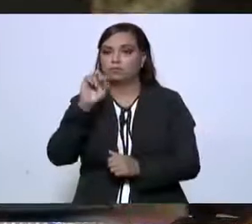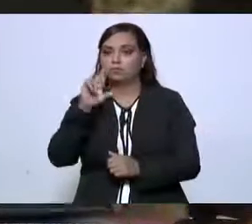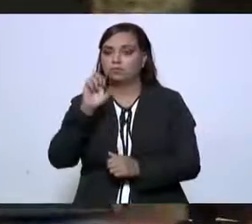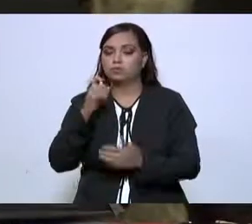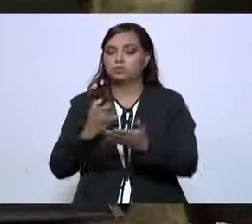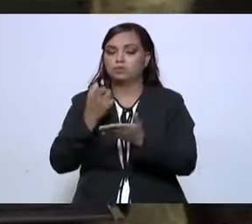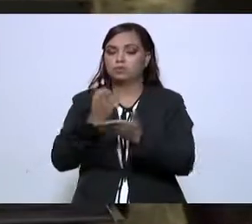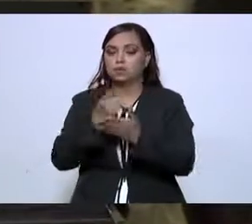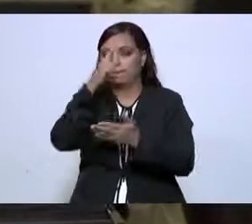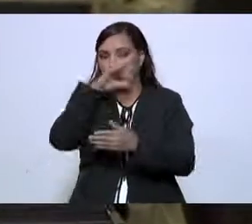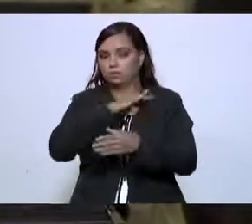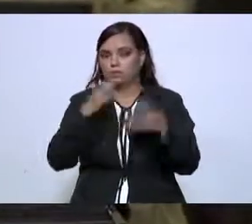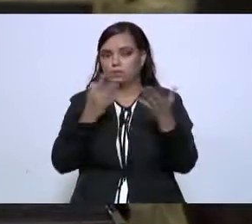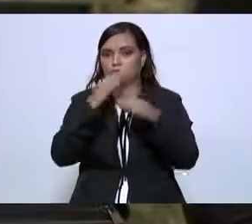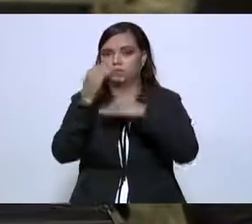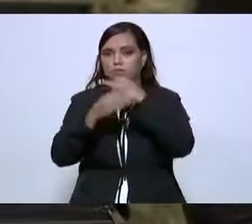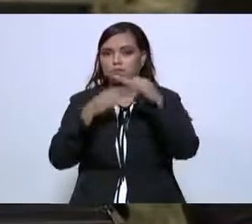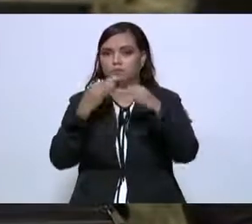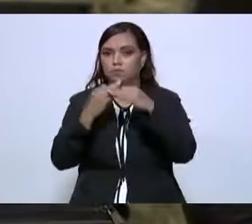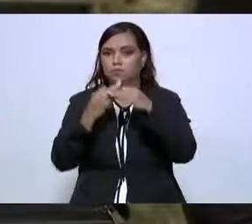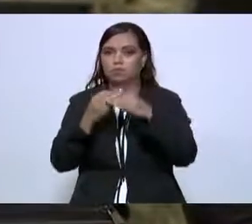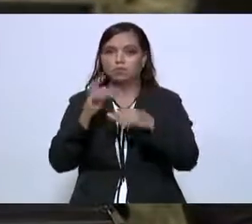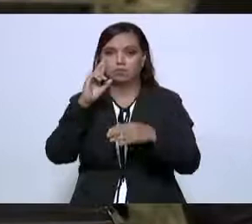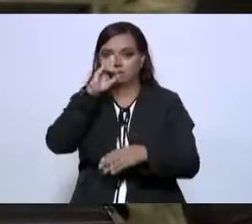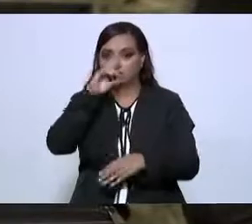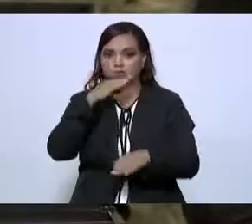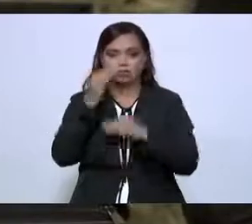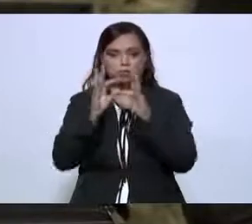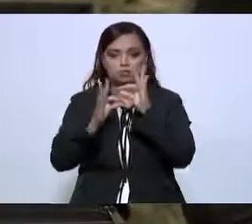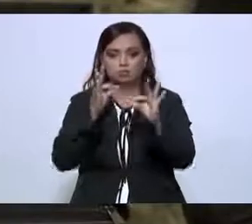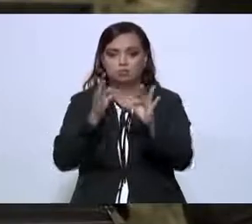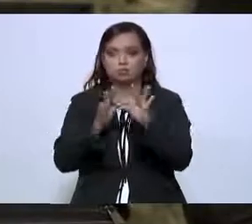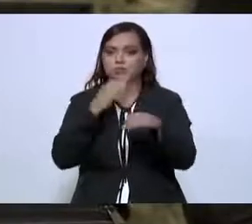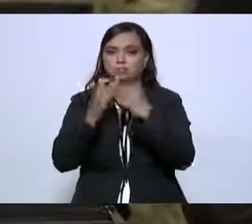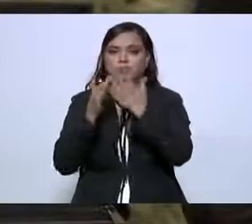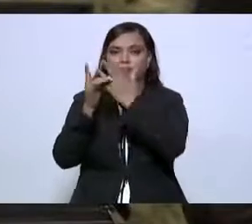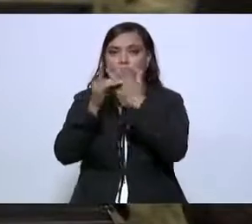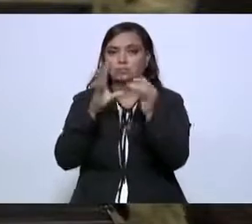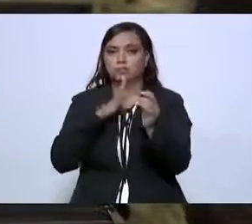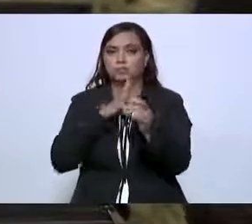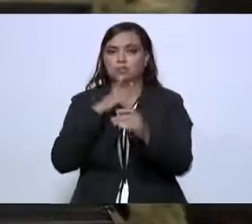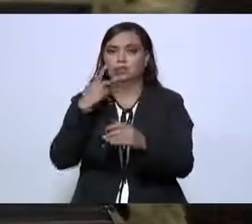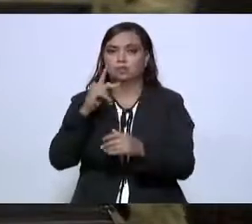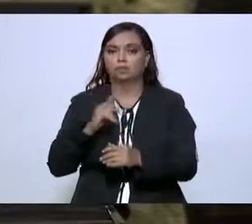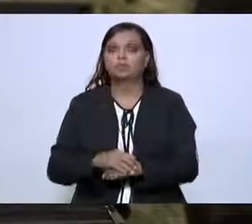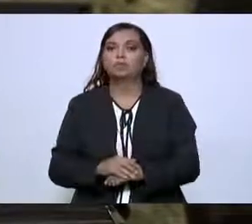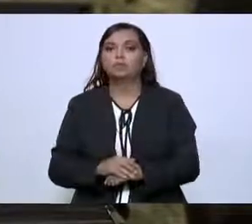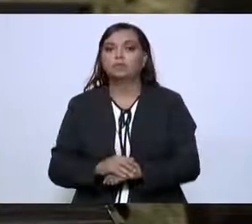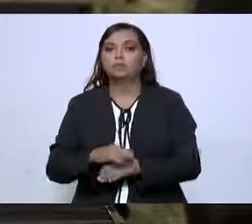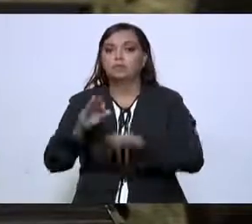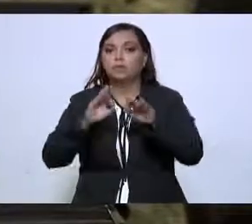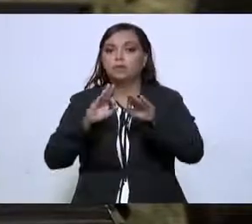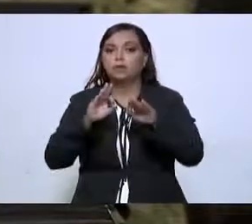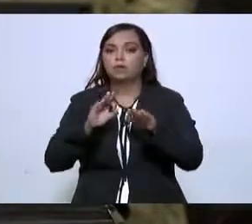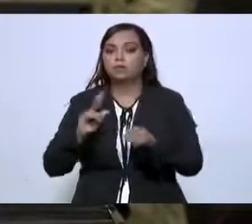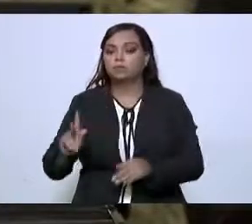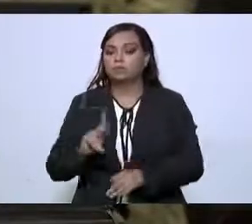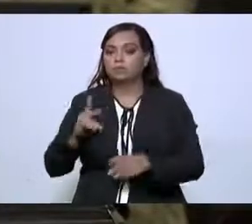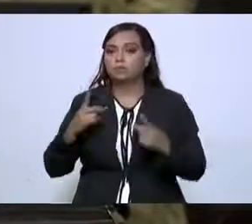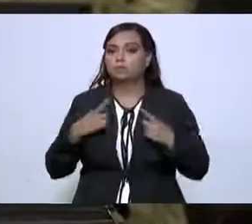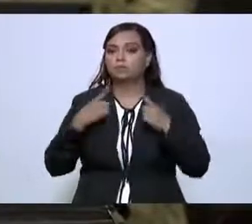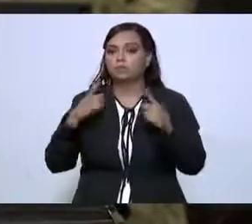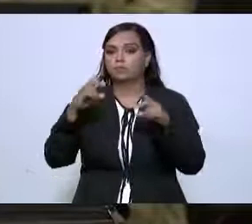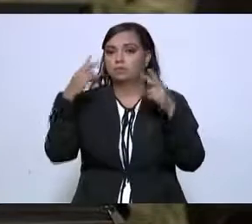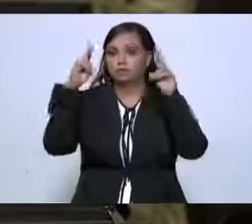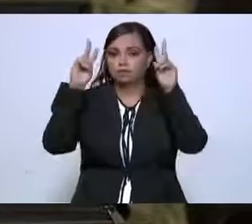para que se cumplan todos los compromisos establecidos en el mandato popular que técnicamente se